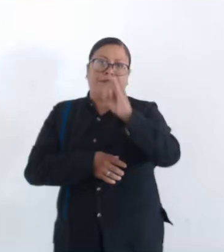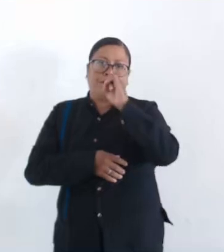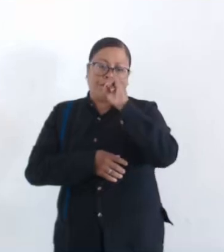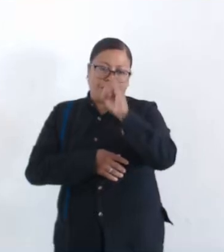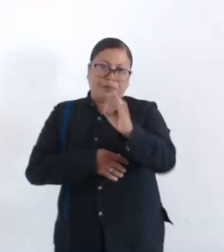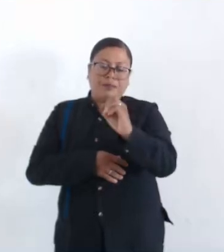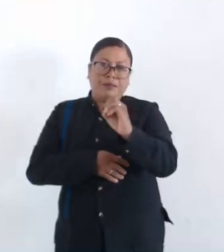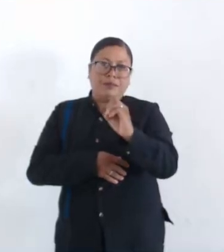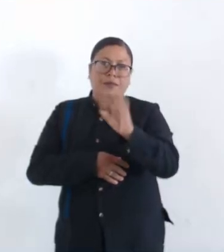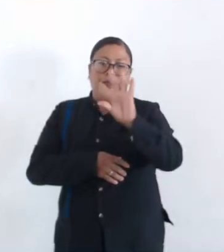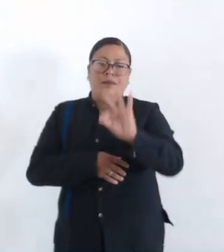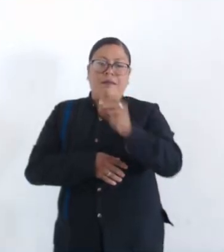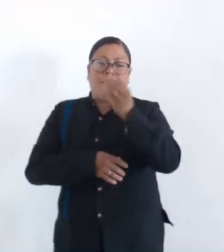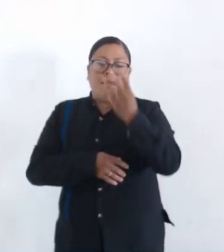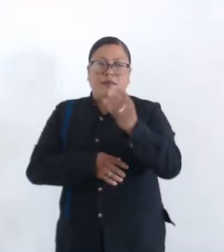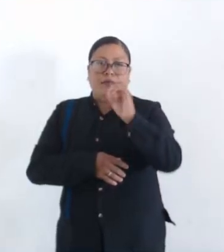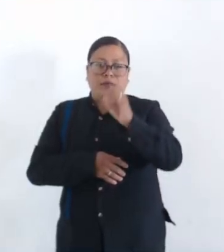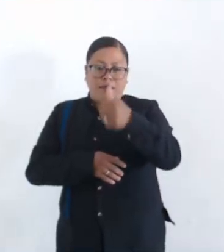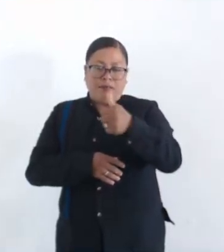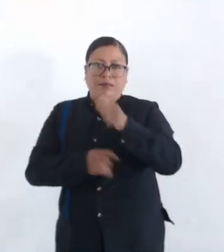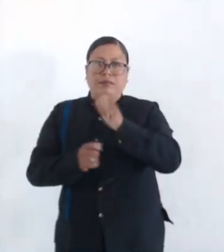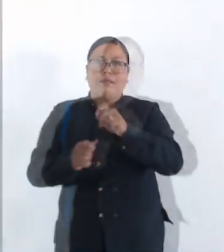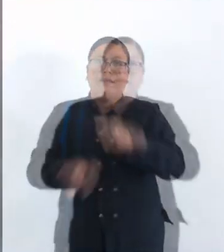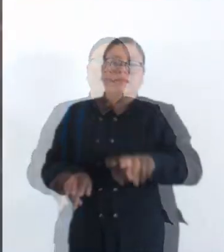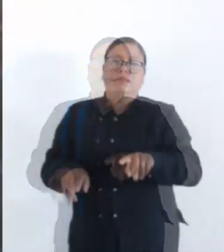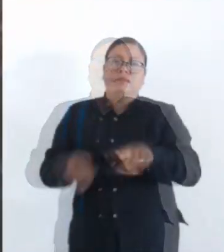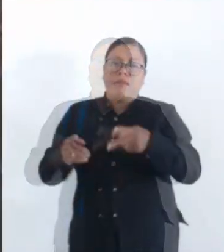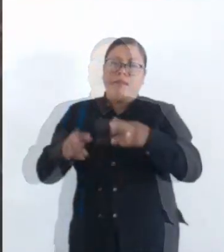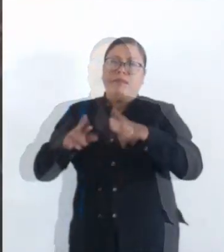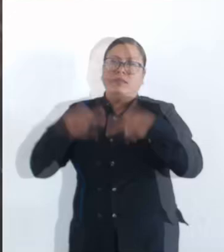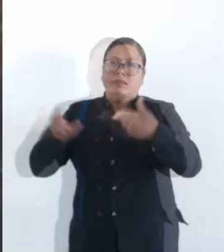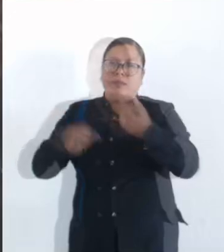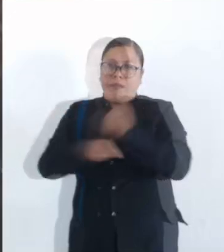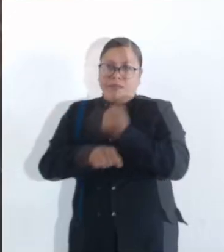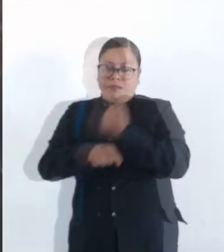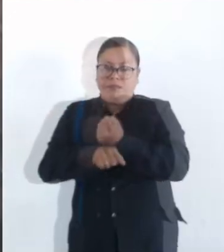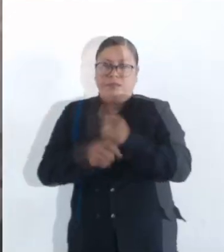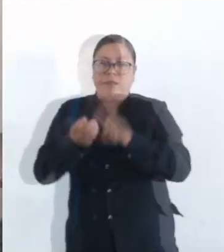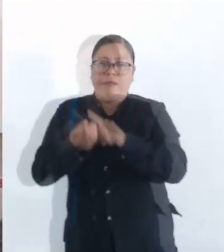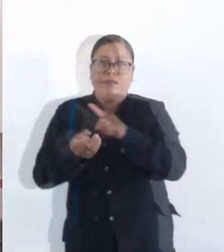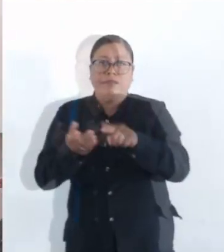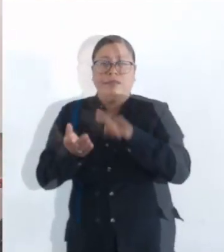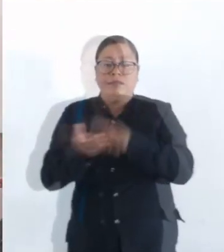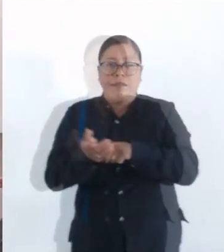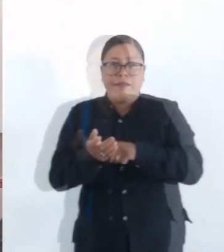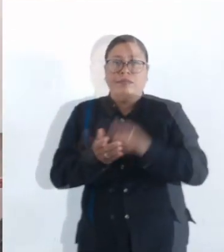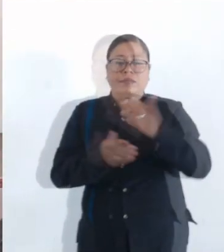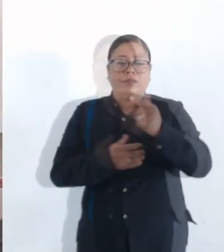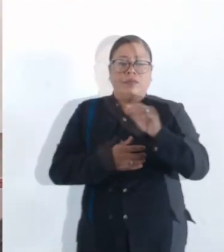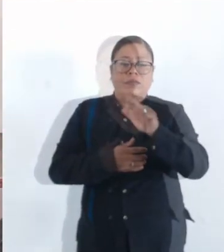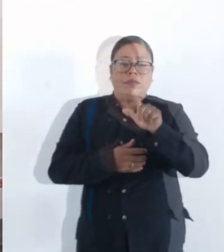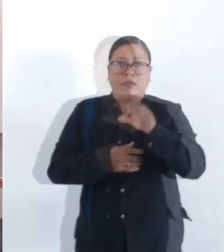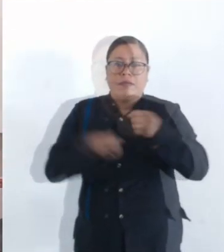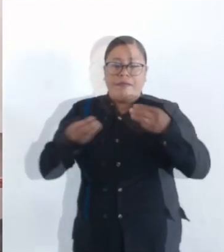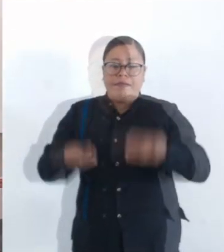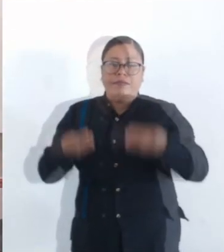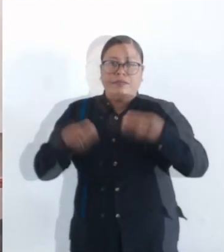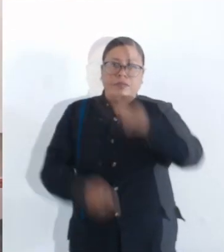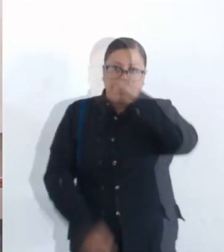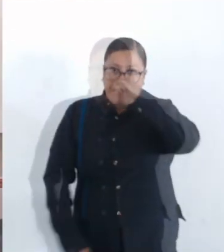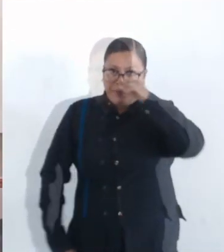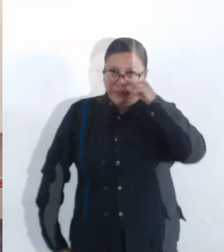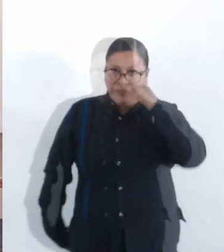-4306, con giro de regalos y calzado, ubicado en el pasillo Chontales del Mercado Benito Juárez Maza.